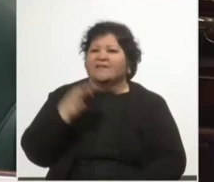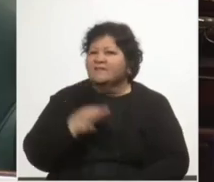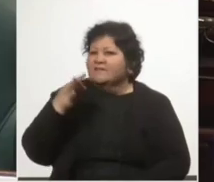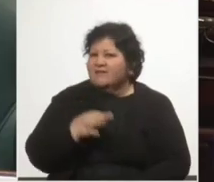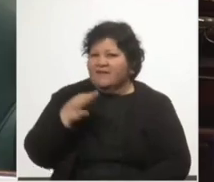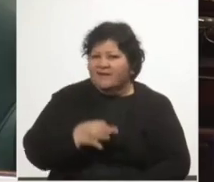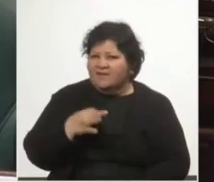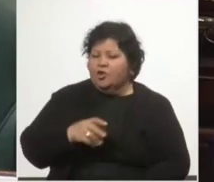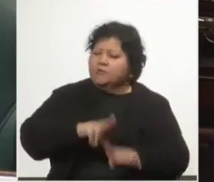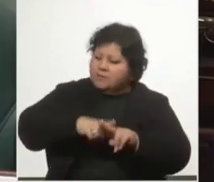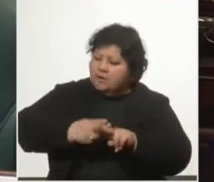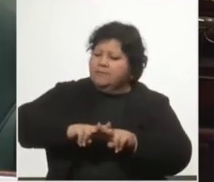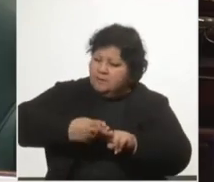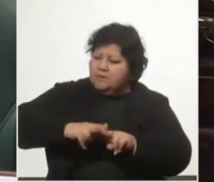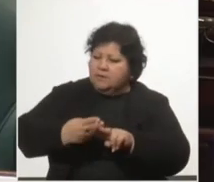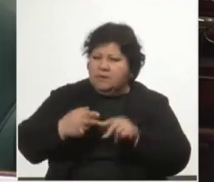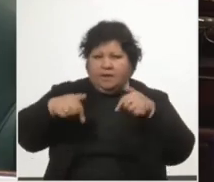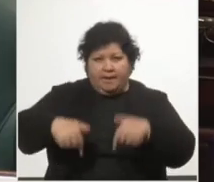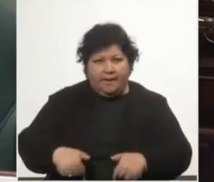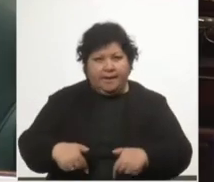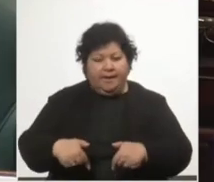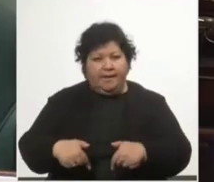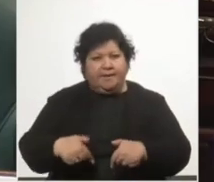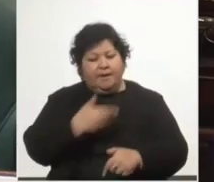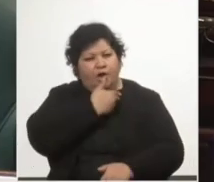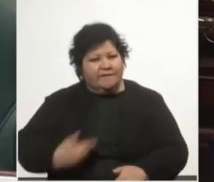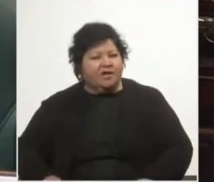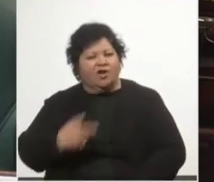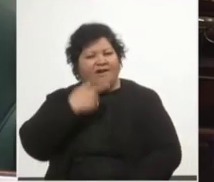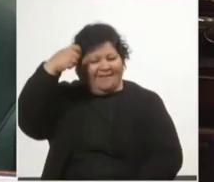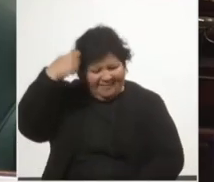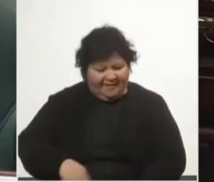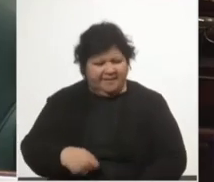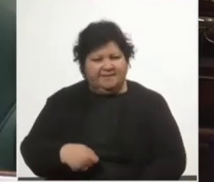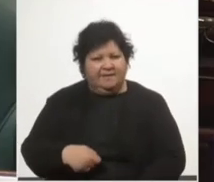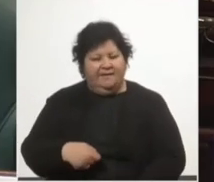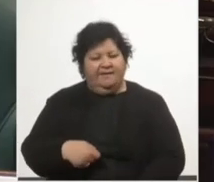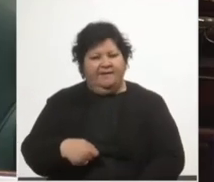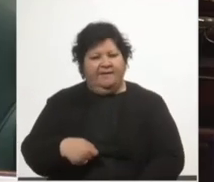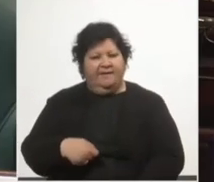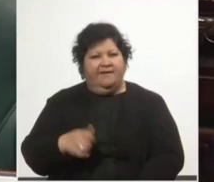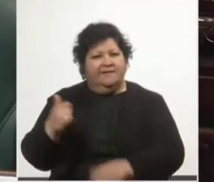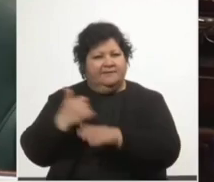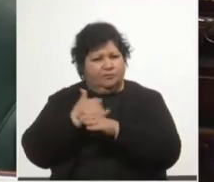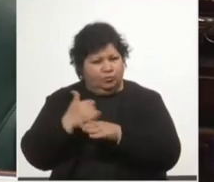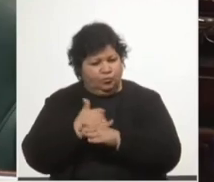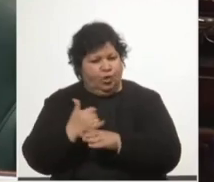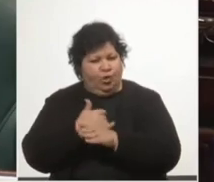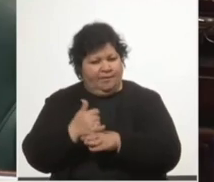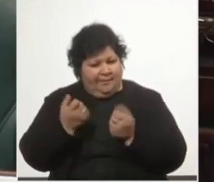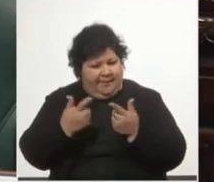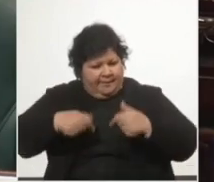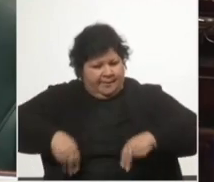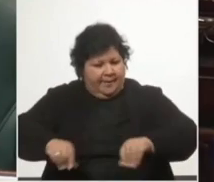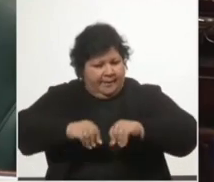lo que se ha repetido aquí de que el gobierno le garantiza a colonización los recursos. Esto va a estar en manos